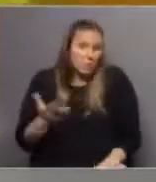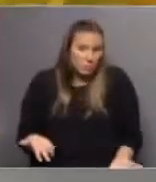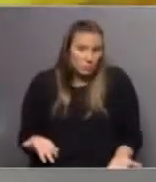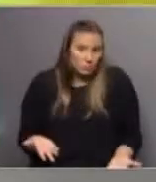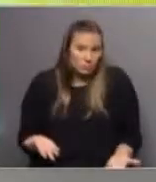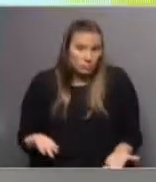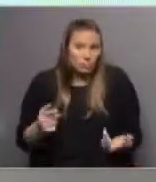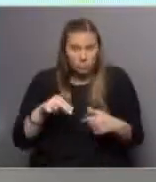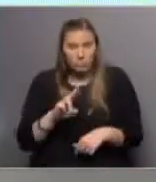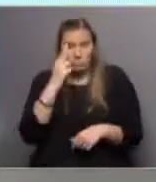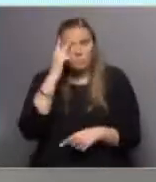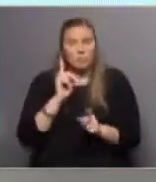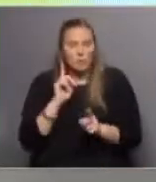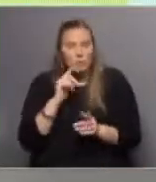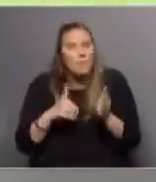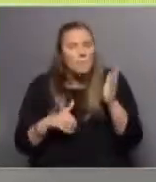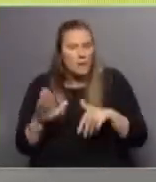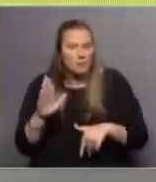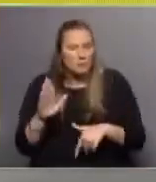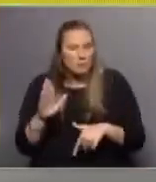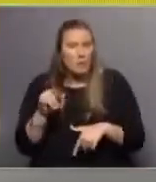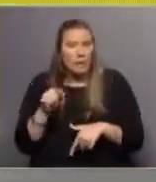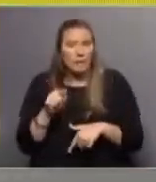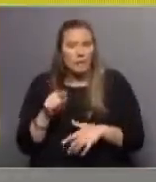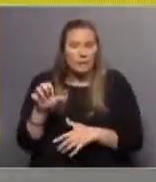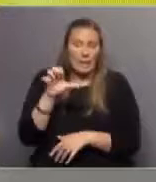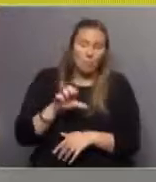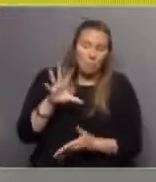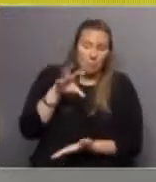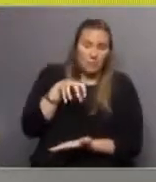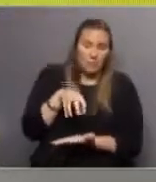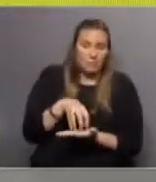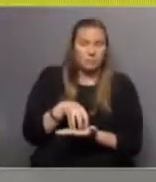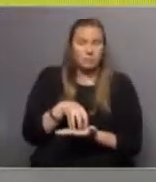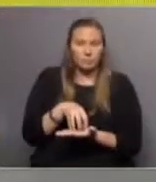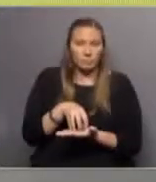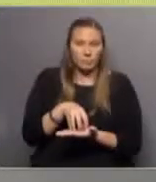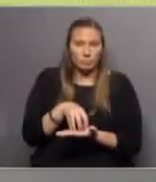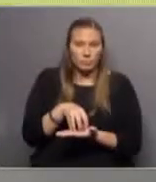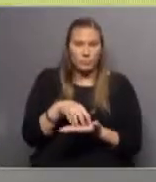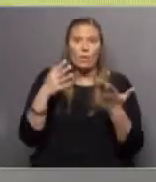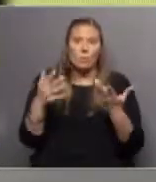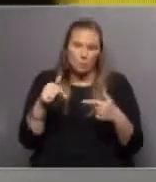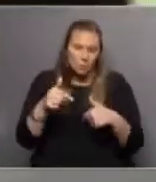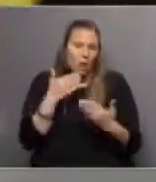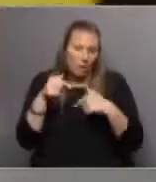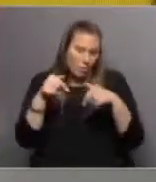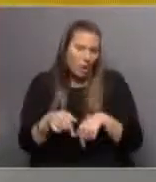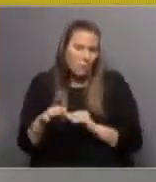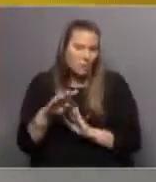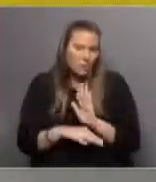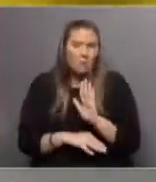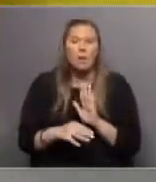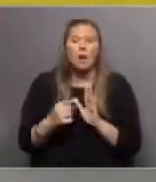que es un poco lo que Uruguay todavía tiene que incorporar más, ¿no? Y este tipo de emprendimientos justamente lo que hacen, por eso lo tratamos acá en Sobreciencia,